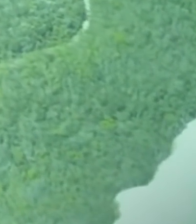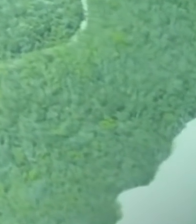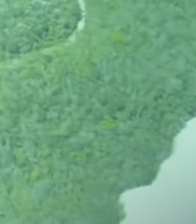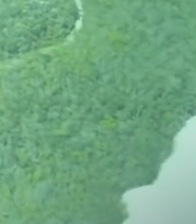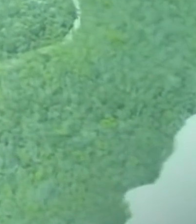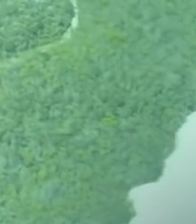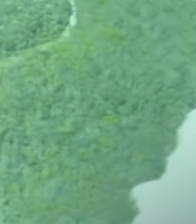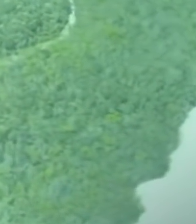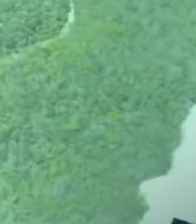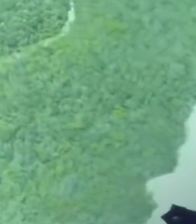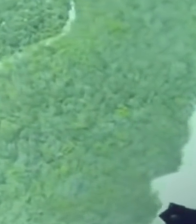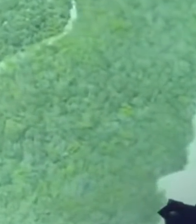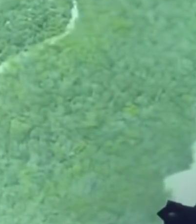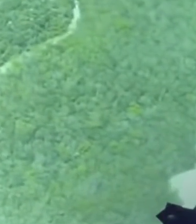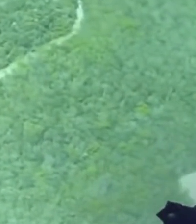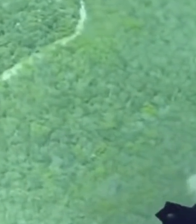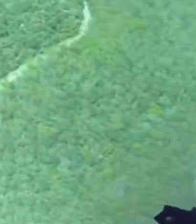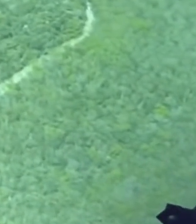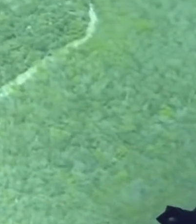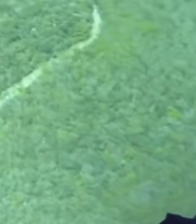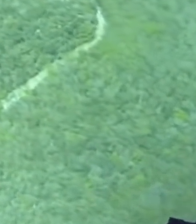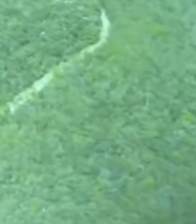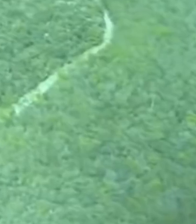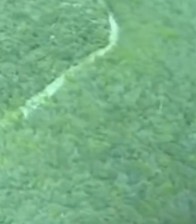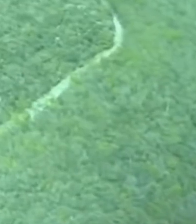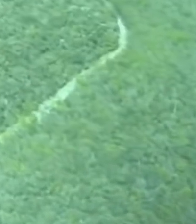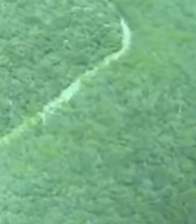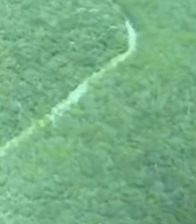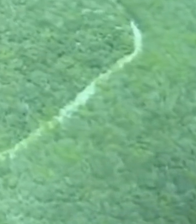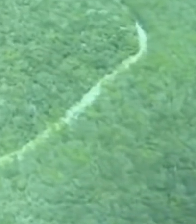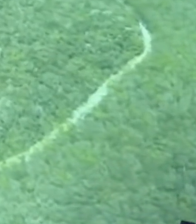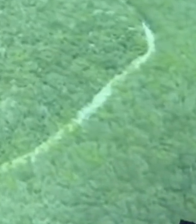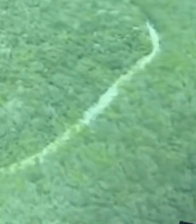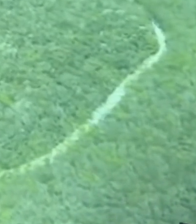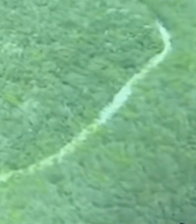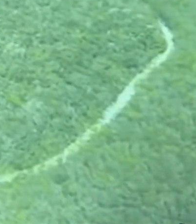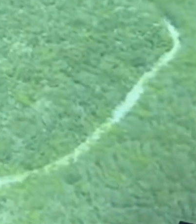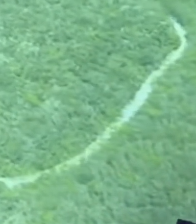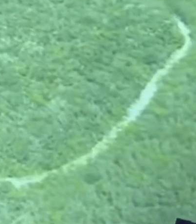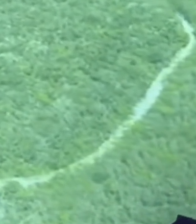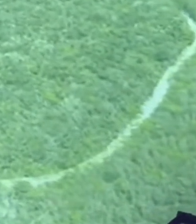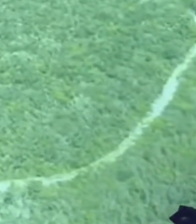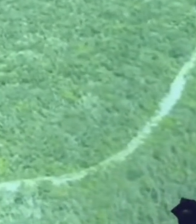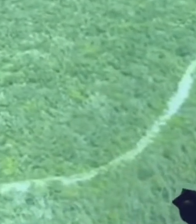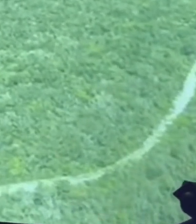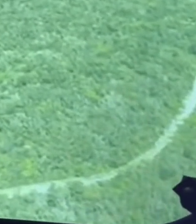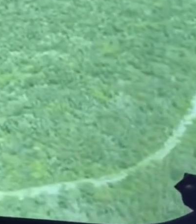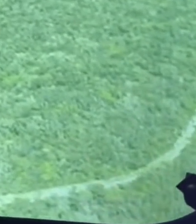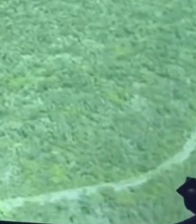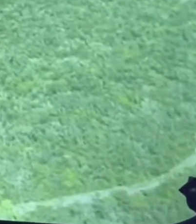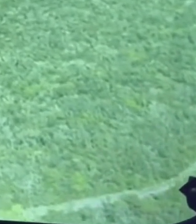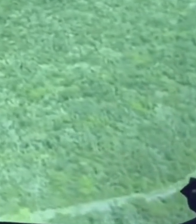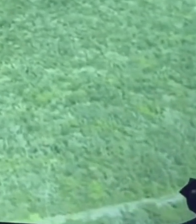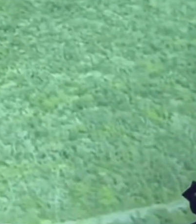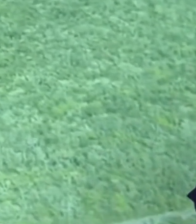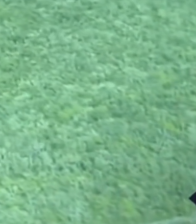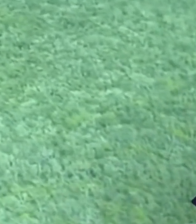pensando